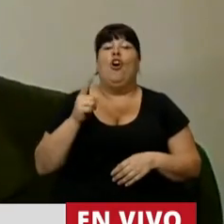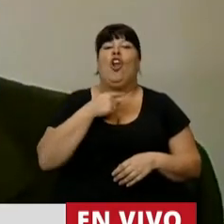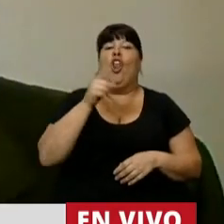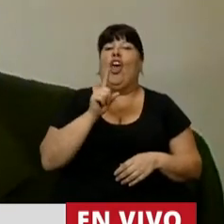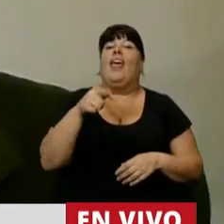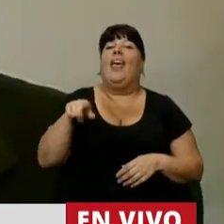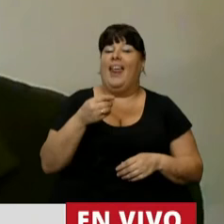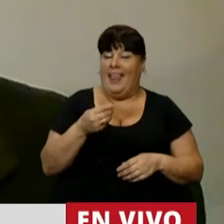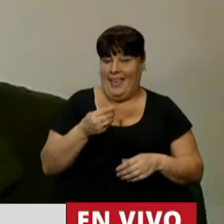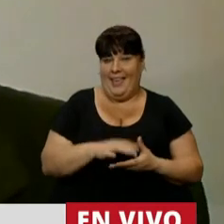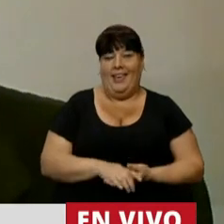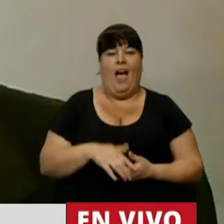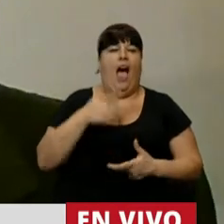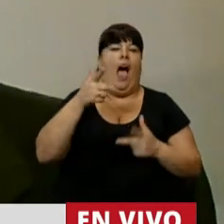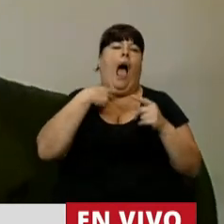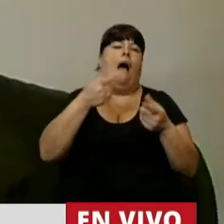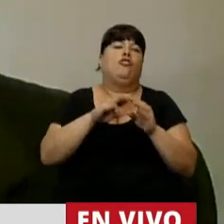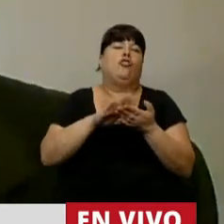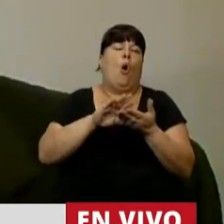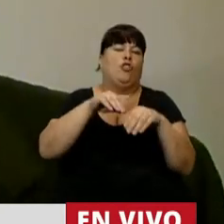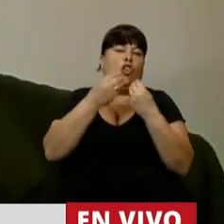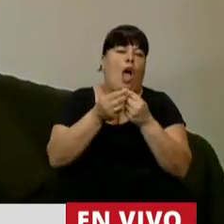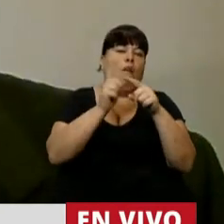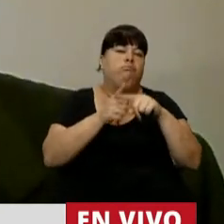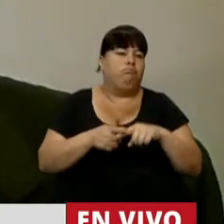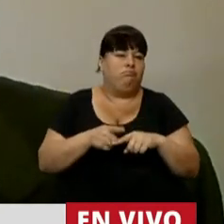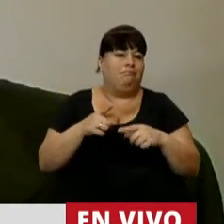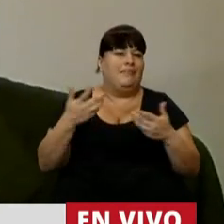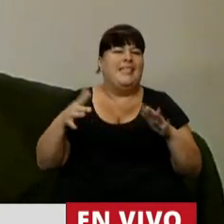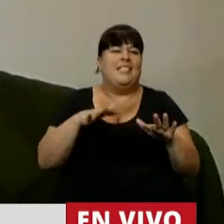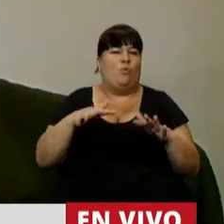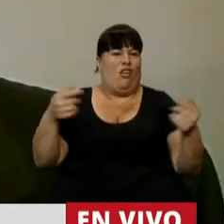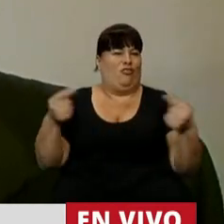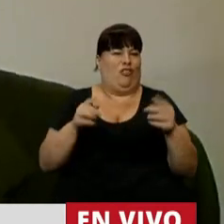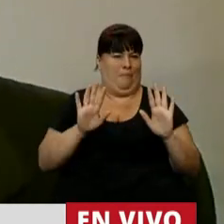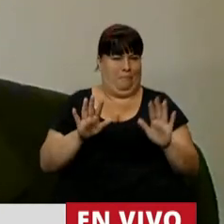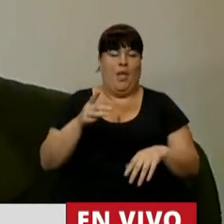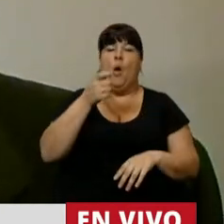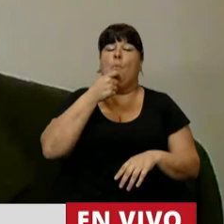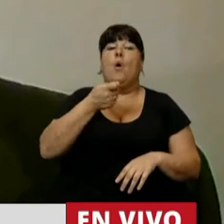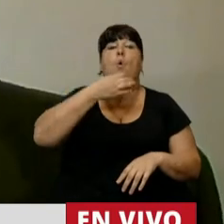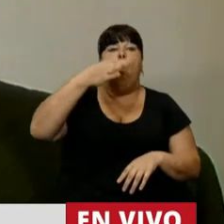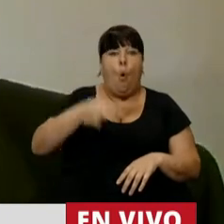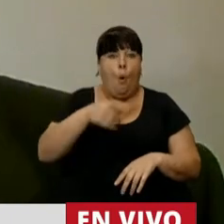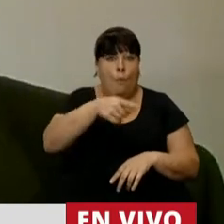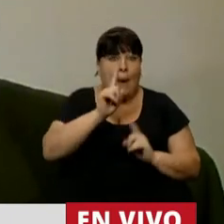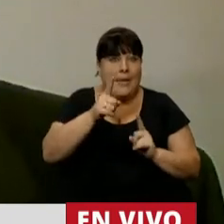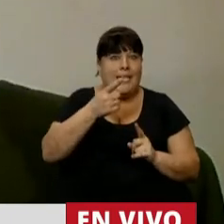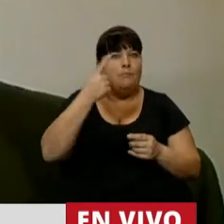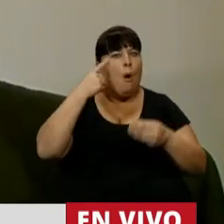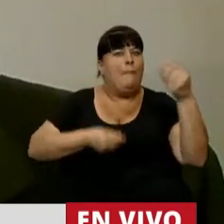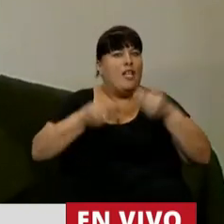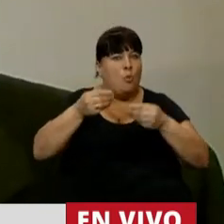niegan también ya que han tirado tantos números a una realidad incontrastable mire si se cumplen las proyecciones del